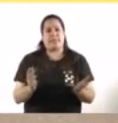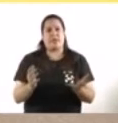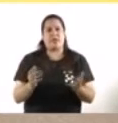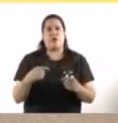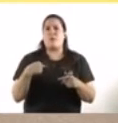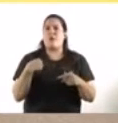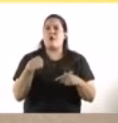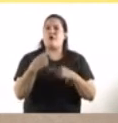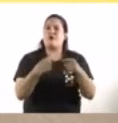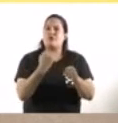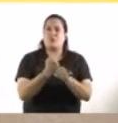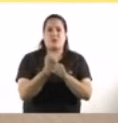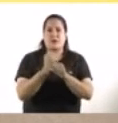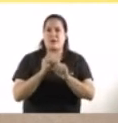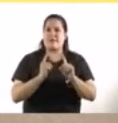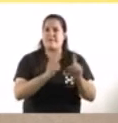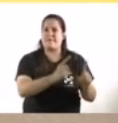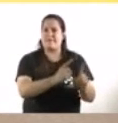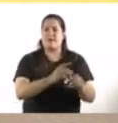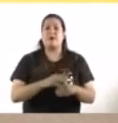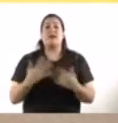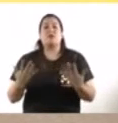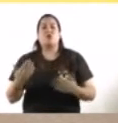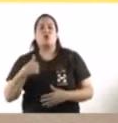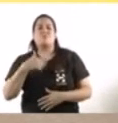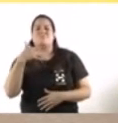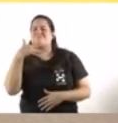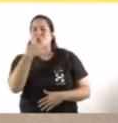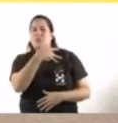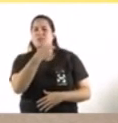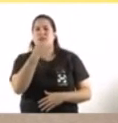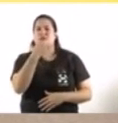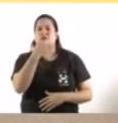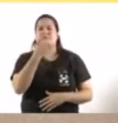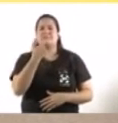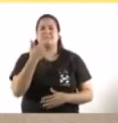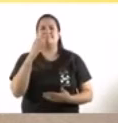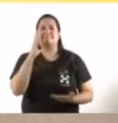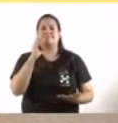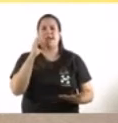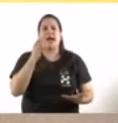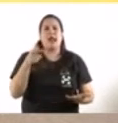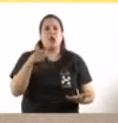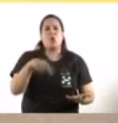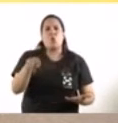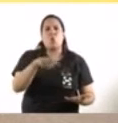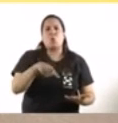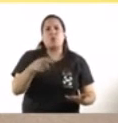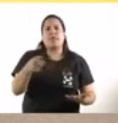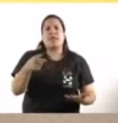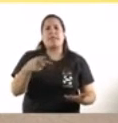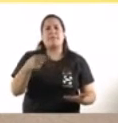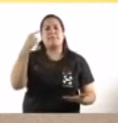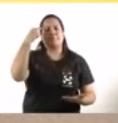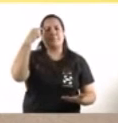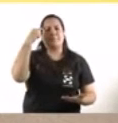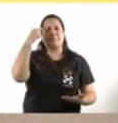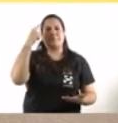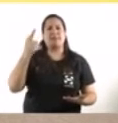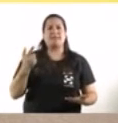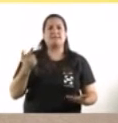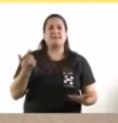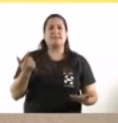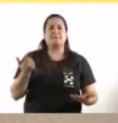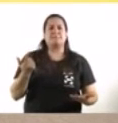no nos queda claro si hay un nivel algún tipo de indicador que a ustedes los llevaría a tomar o